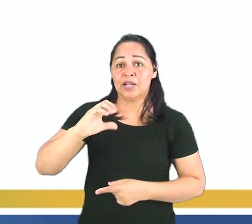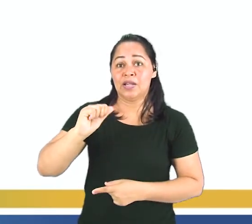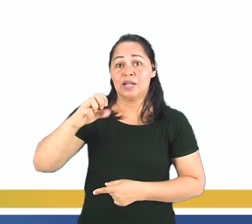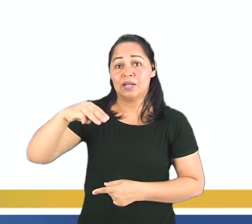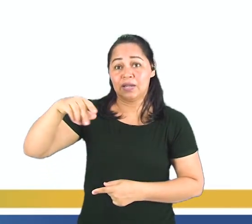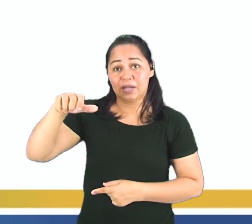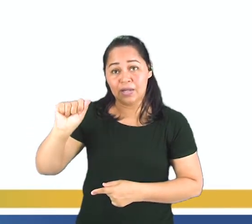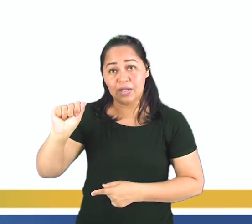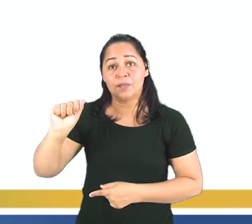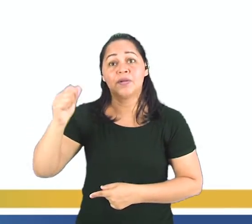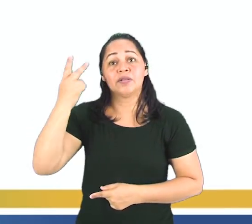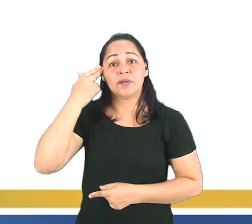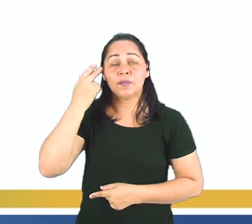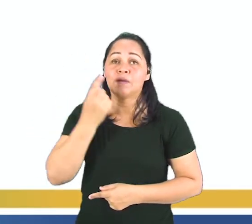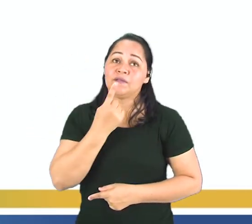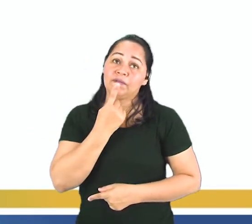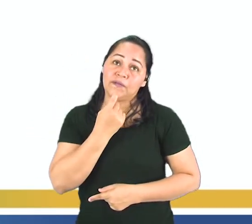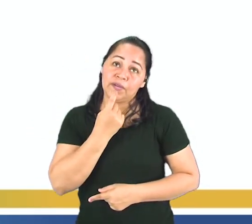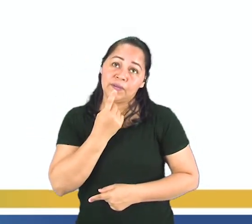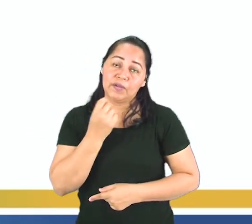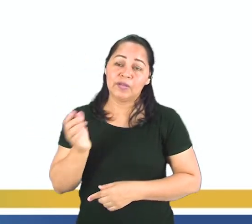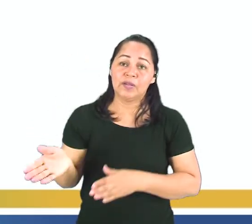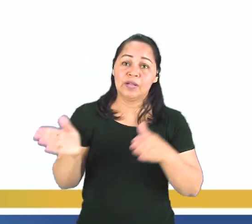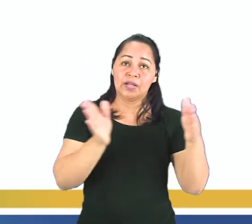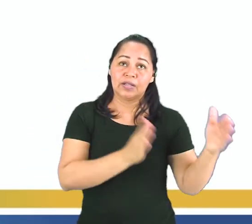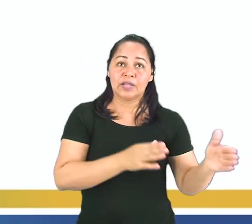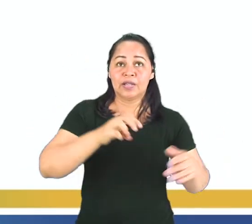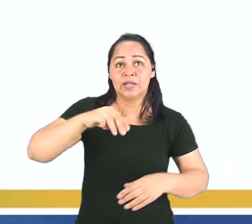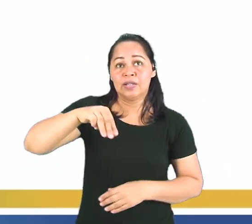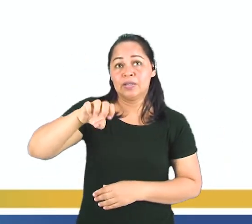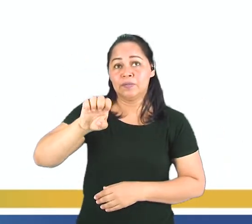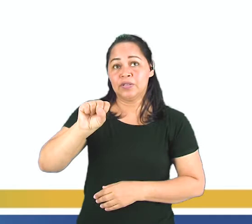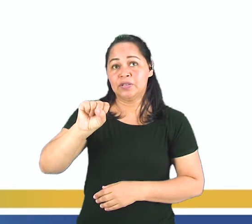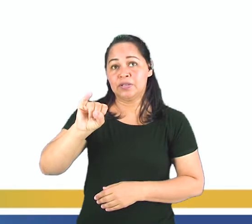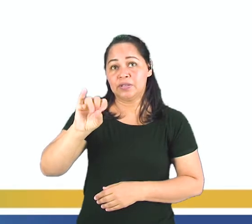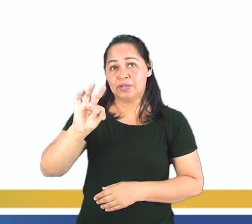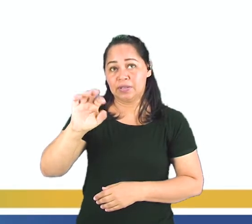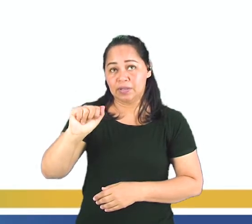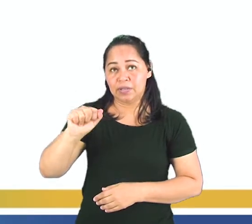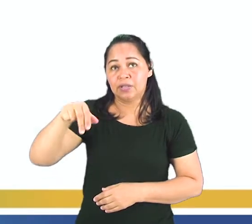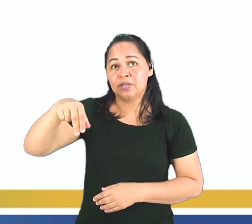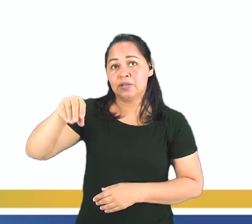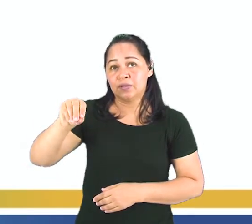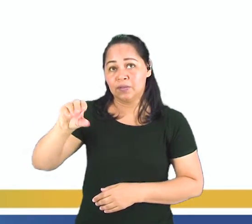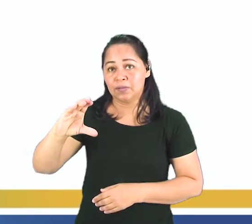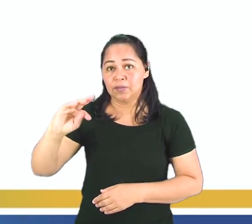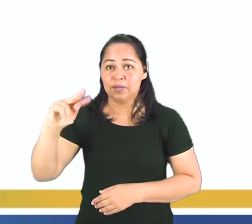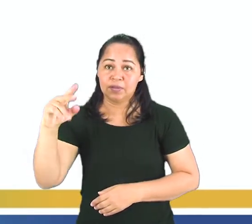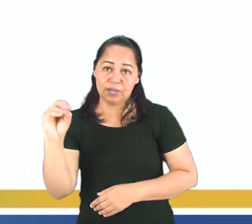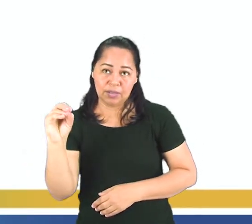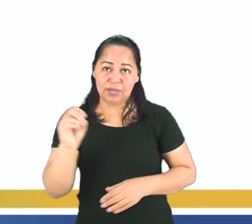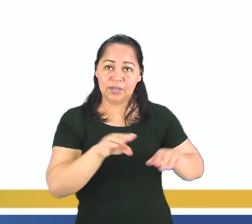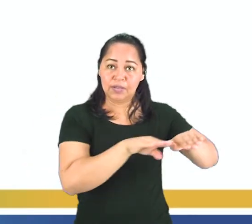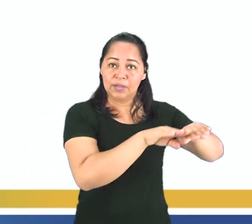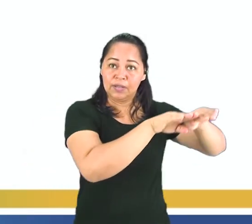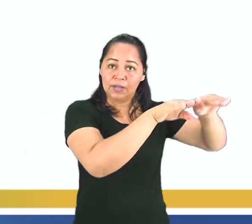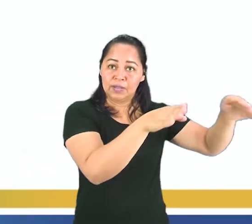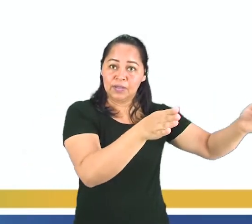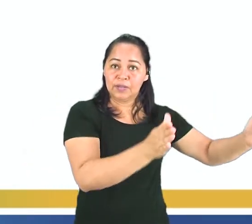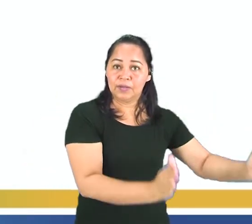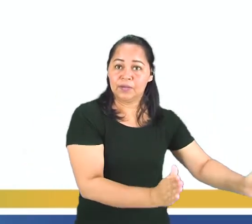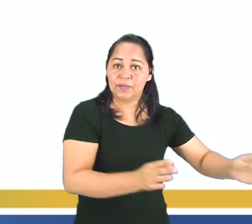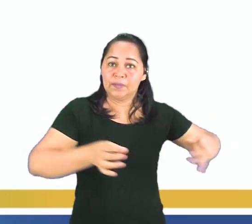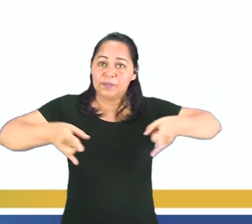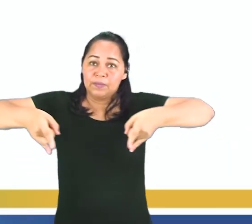Muy bien. Mira, al lado de mi cama hay una mesita de noche. ¿Conseguen hacer la relación de la